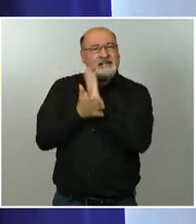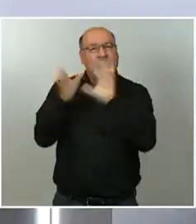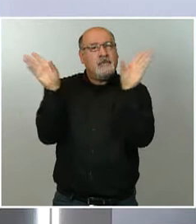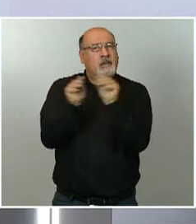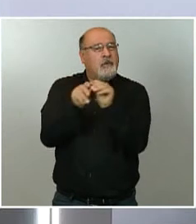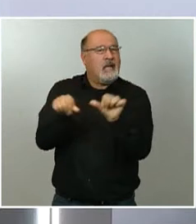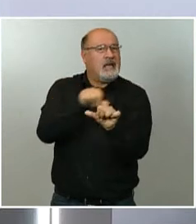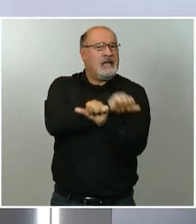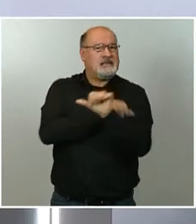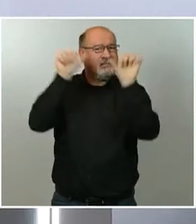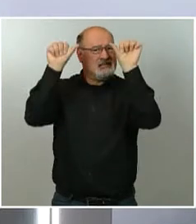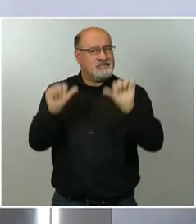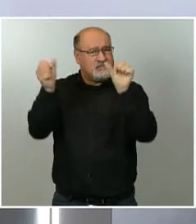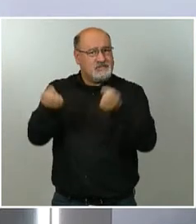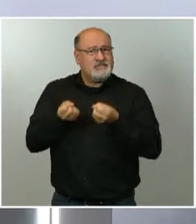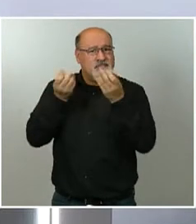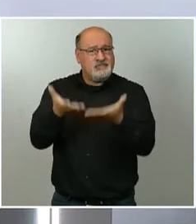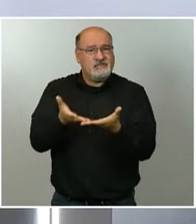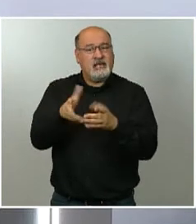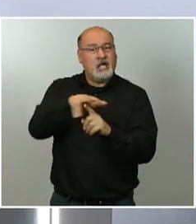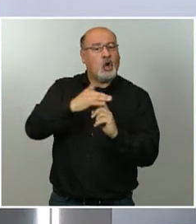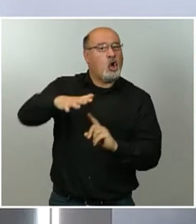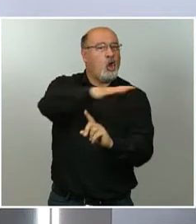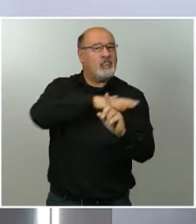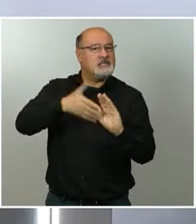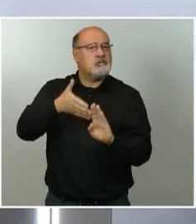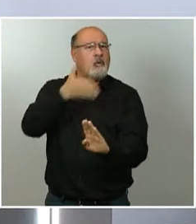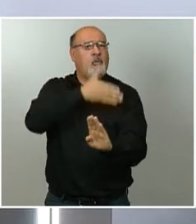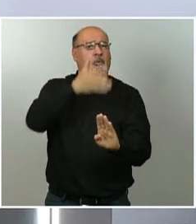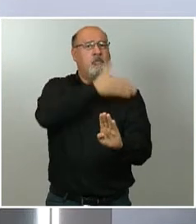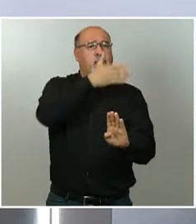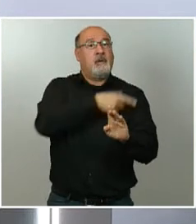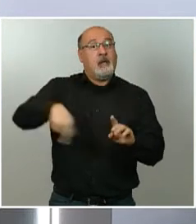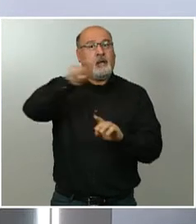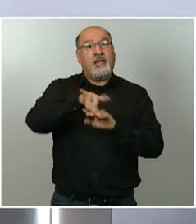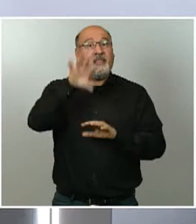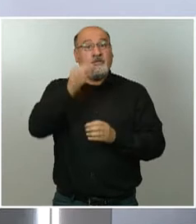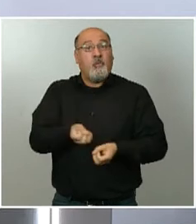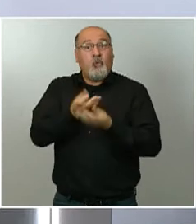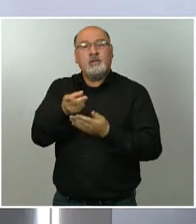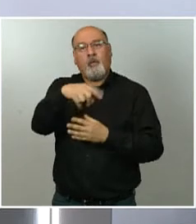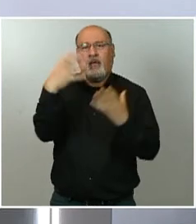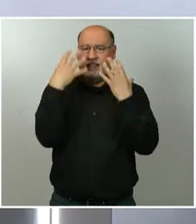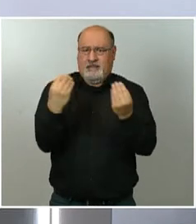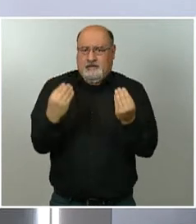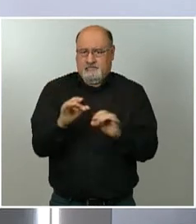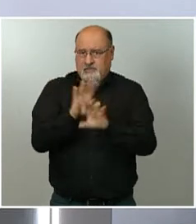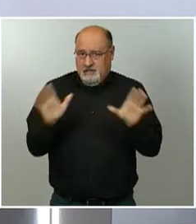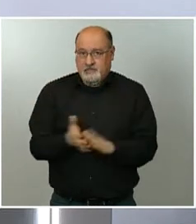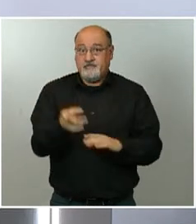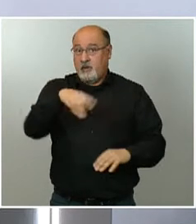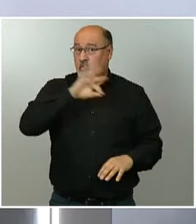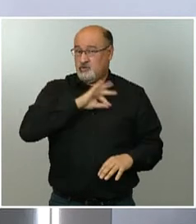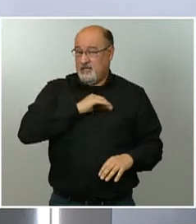una contextualización de todo esto, porque creo que es importante para que se entienda también la decisión. Saben ustedes que en el mes de julio del